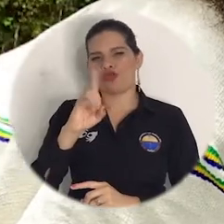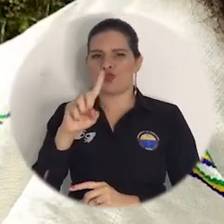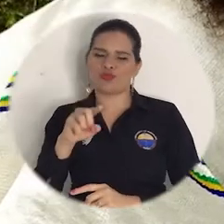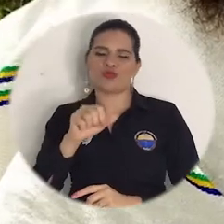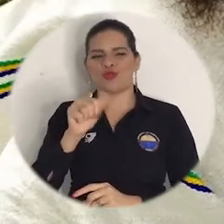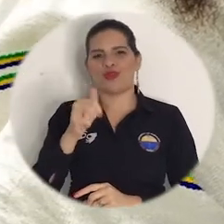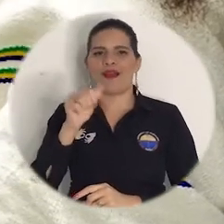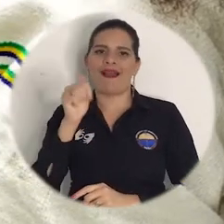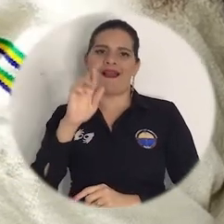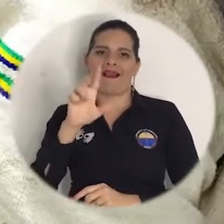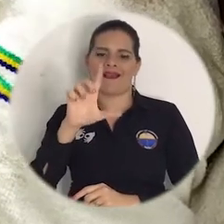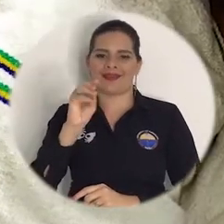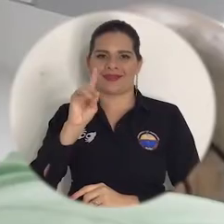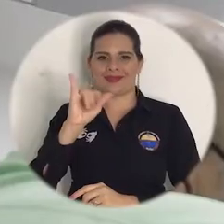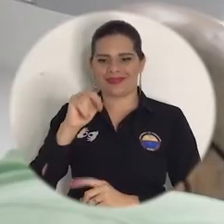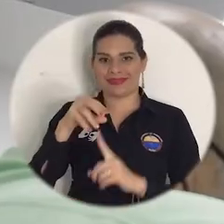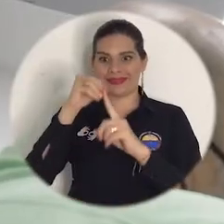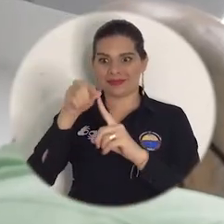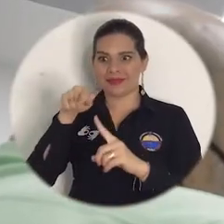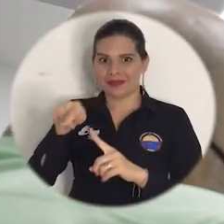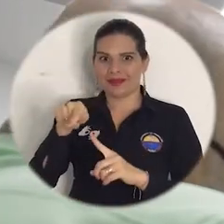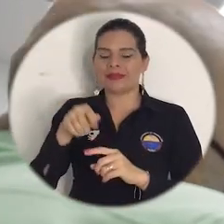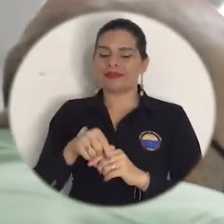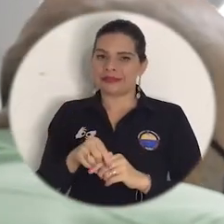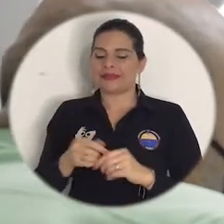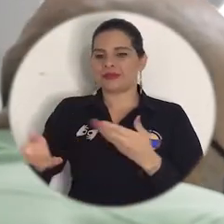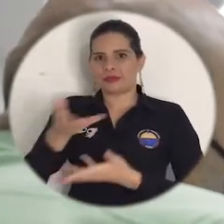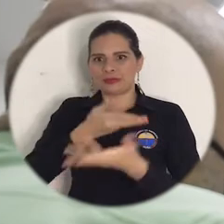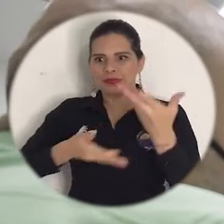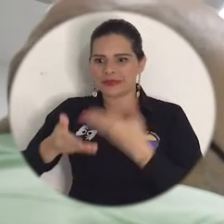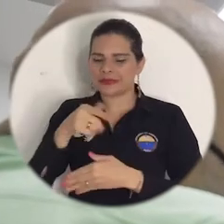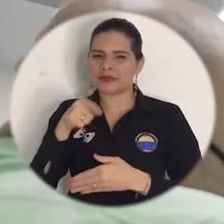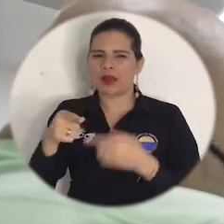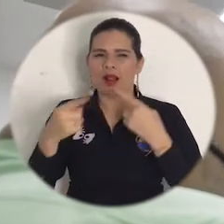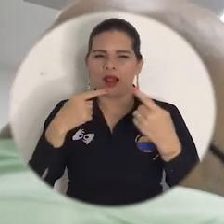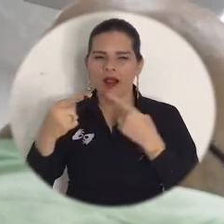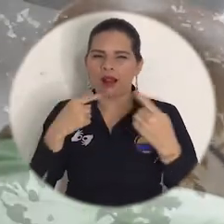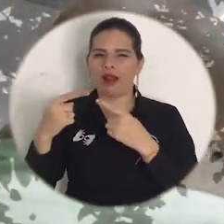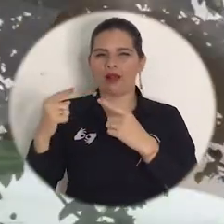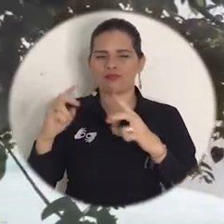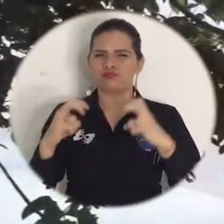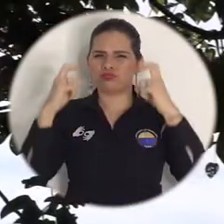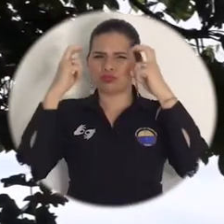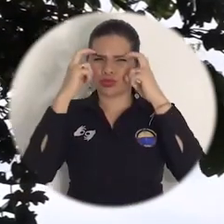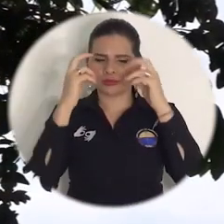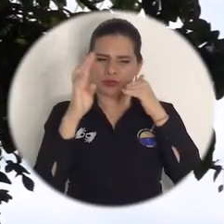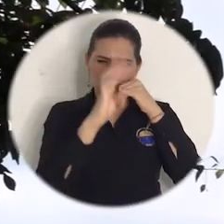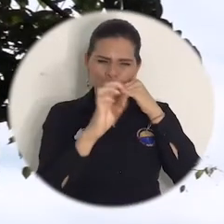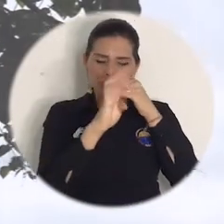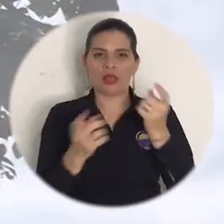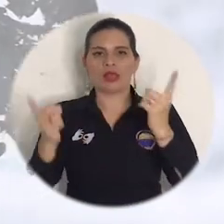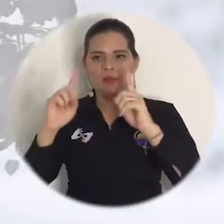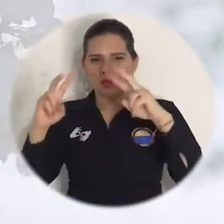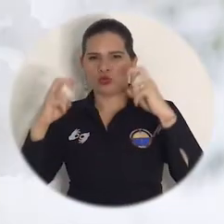de Sogrome, se ha convertido en el tema central de un diálogo de saberes que oscila entre los conocimientos científicos y ancestrales.